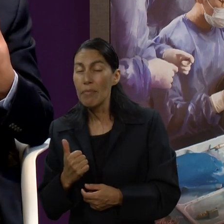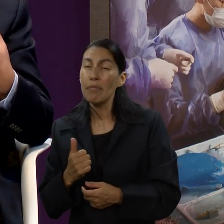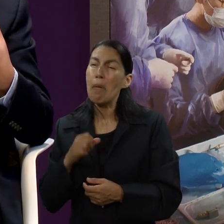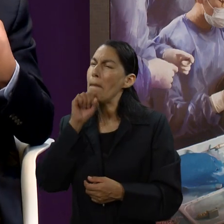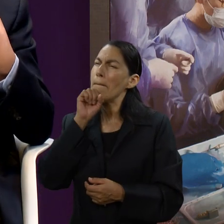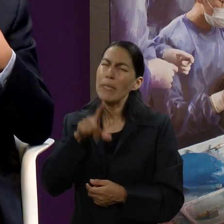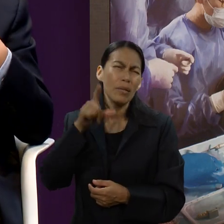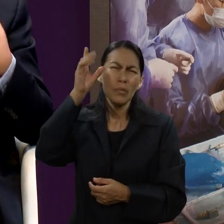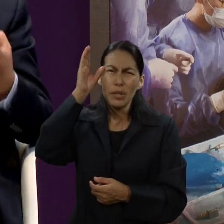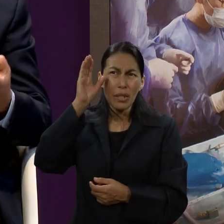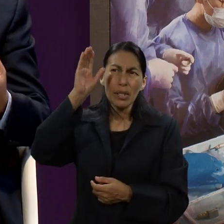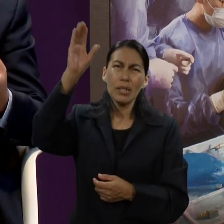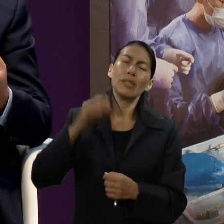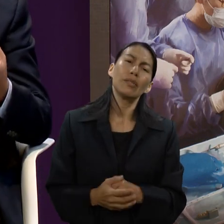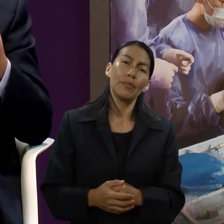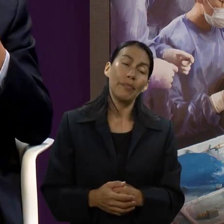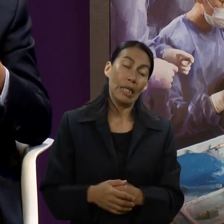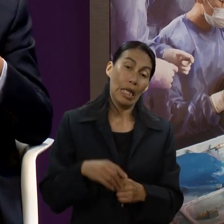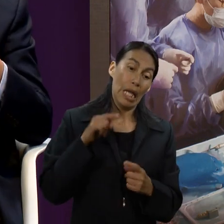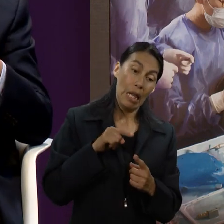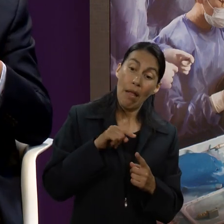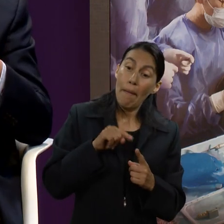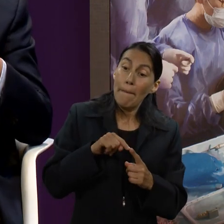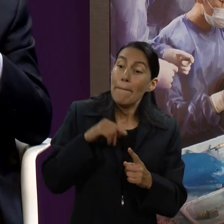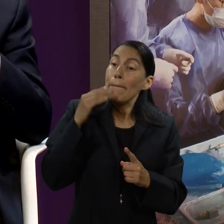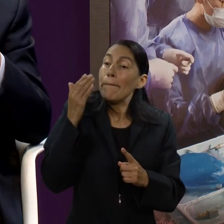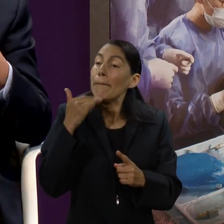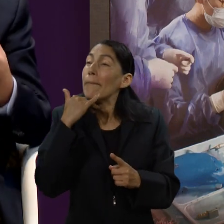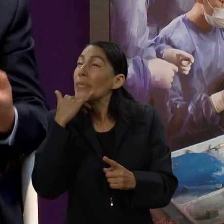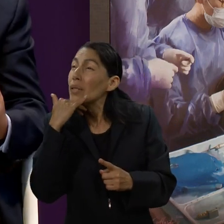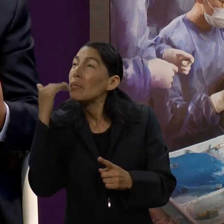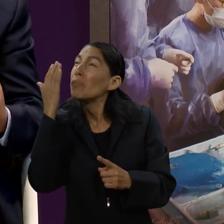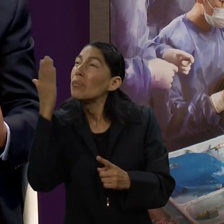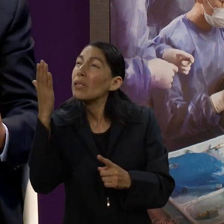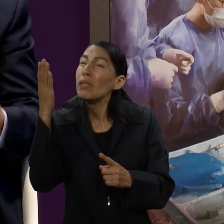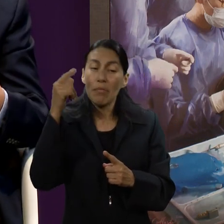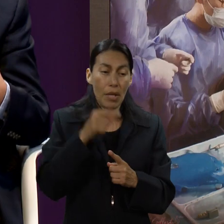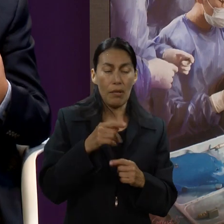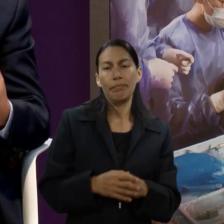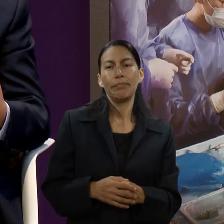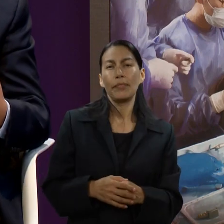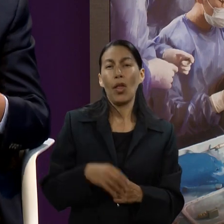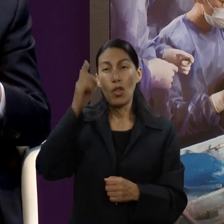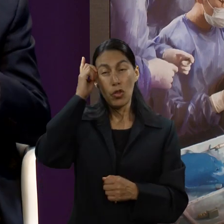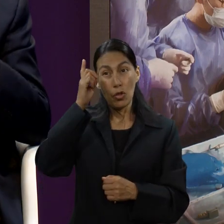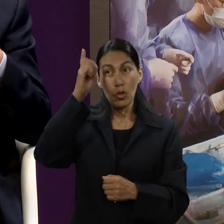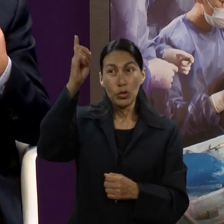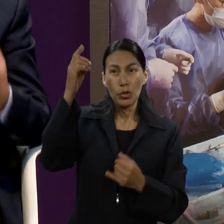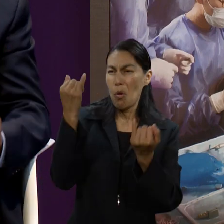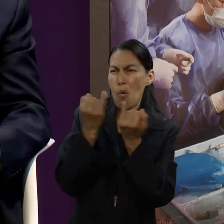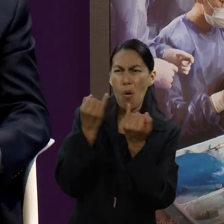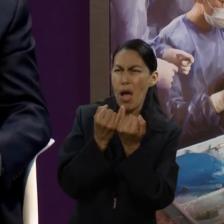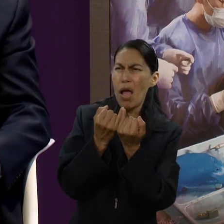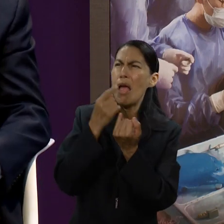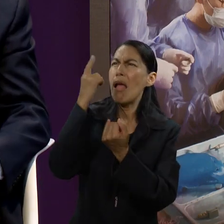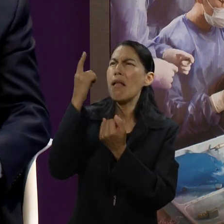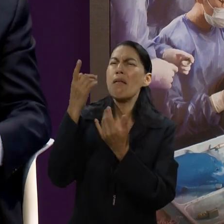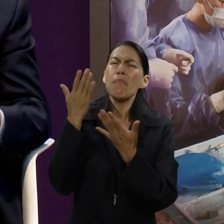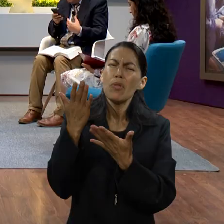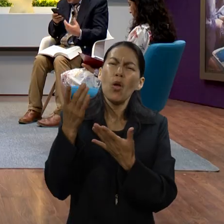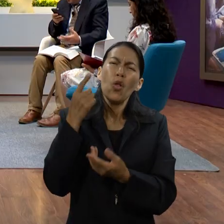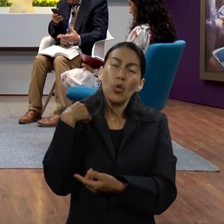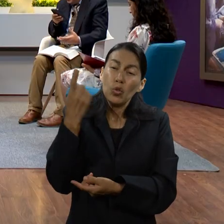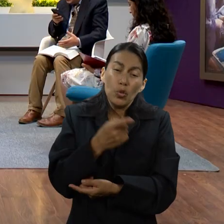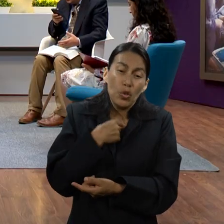de Abraham fue el espíritu de Cristo. El mismo hijo de Dios es el gran intercesor en favor del pecador.